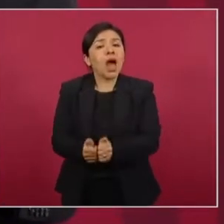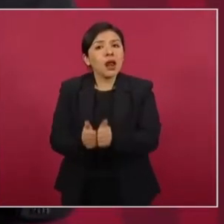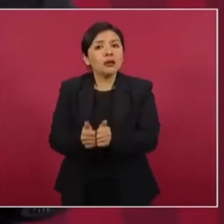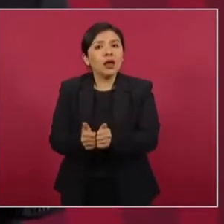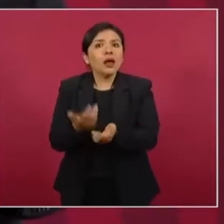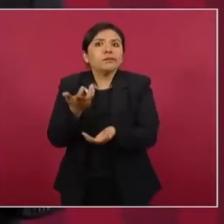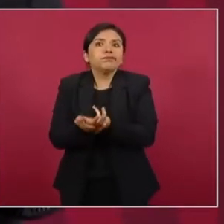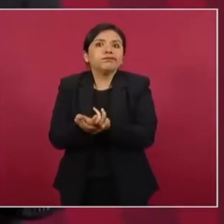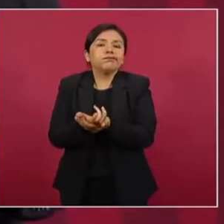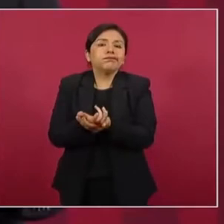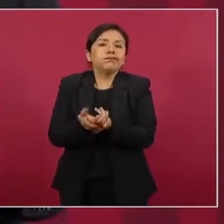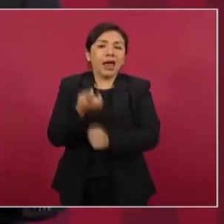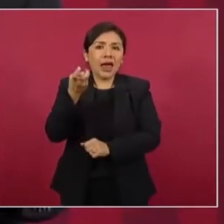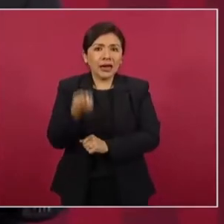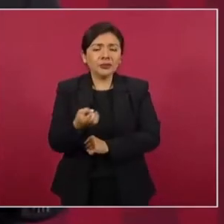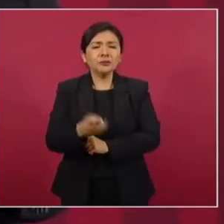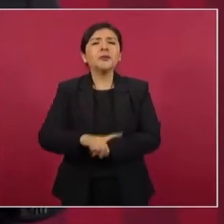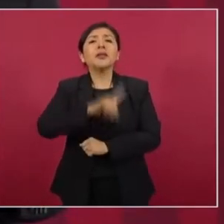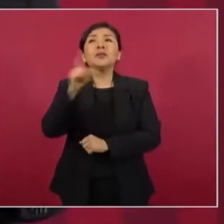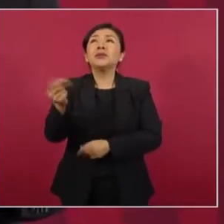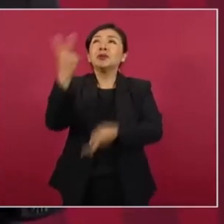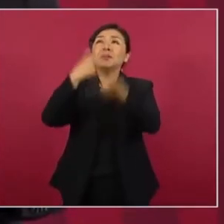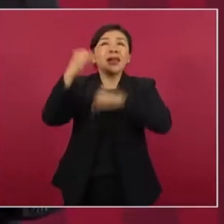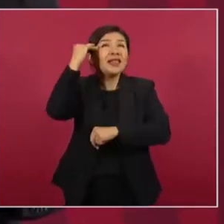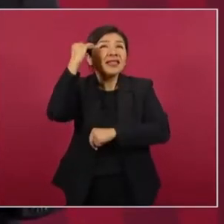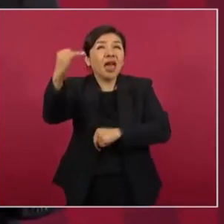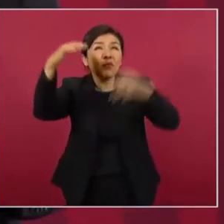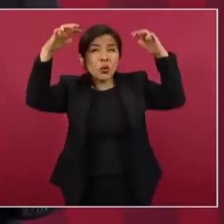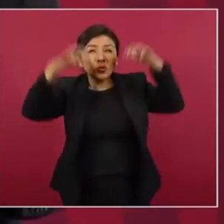Entonces, venían las temporadas de lluvia